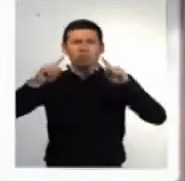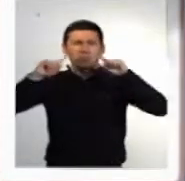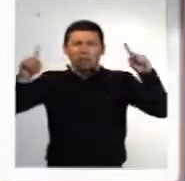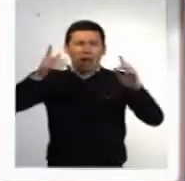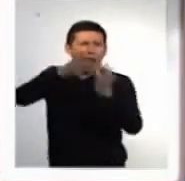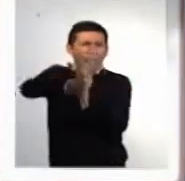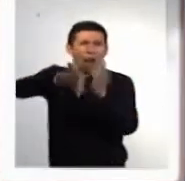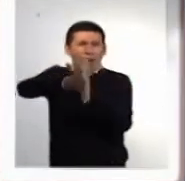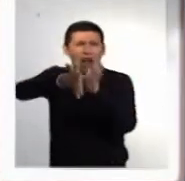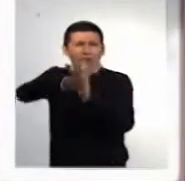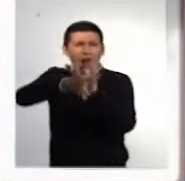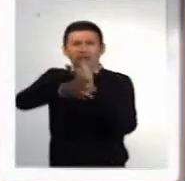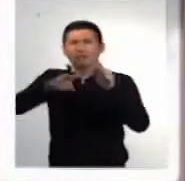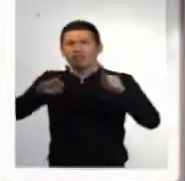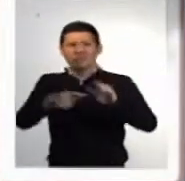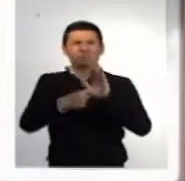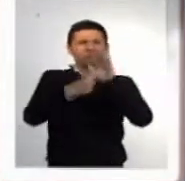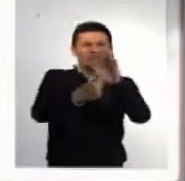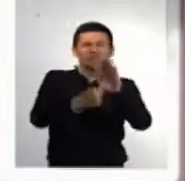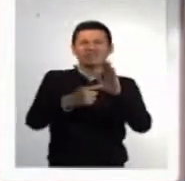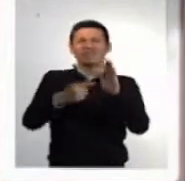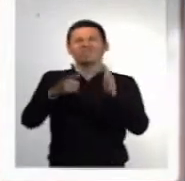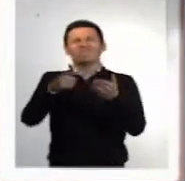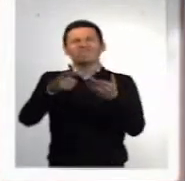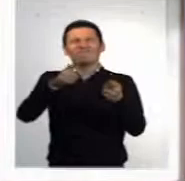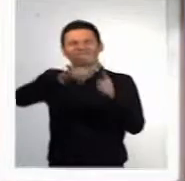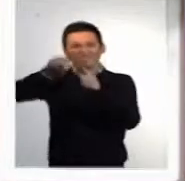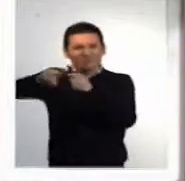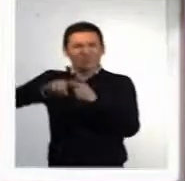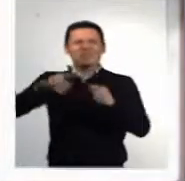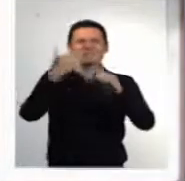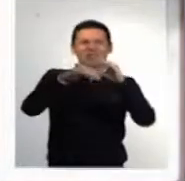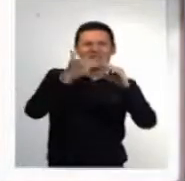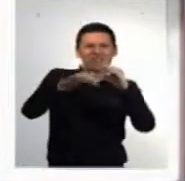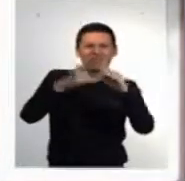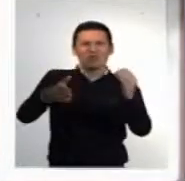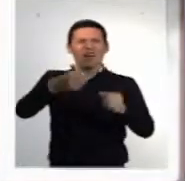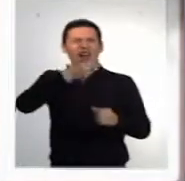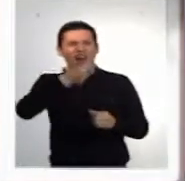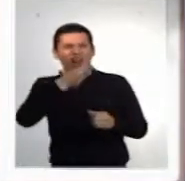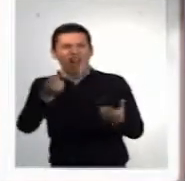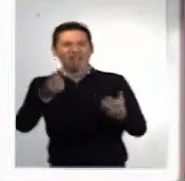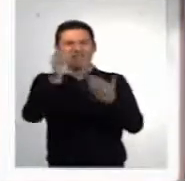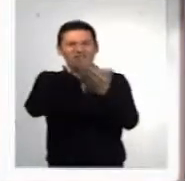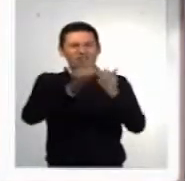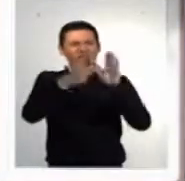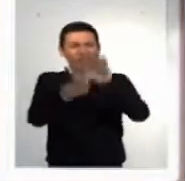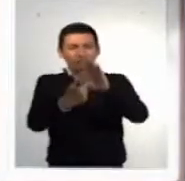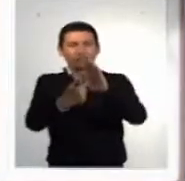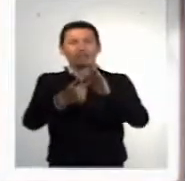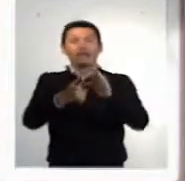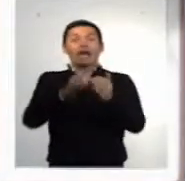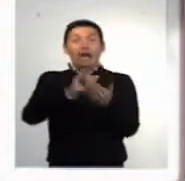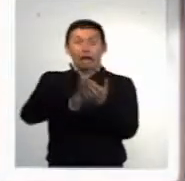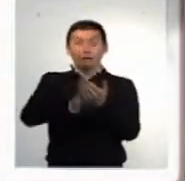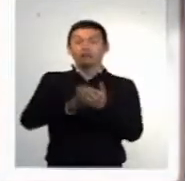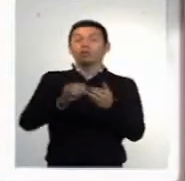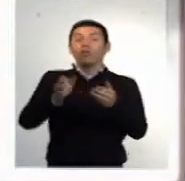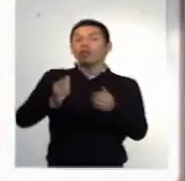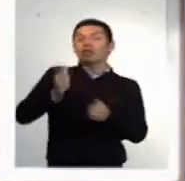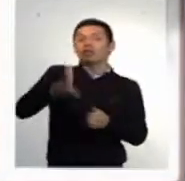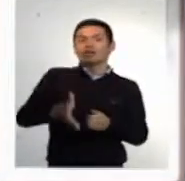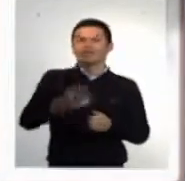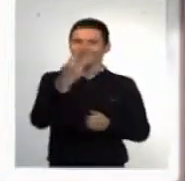uno de nuestros espacios audiovisuales, dibujos, reportajes, películas y etcétera, incluiremos la audiodescripción para